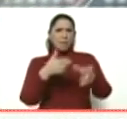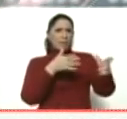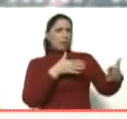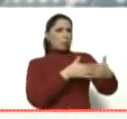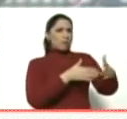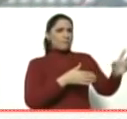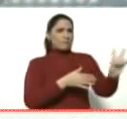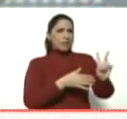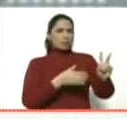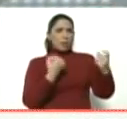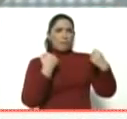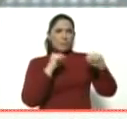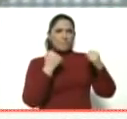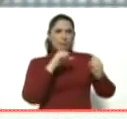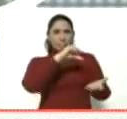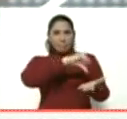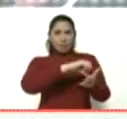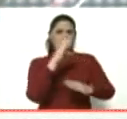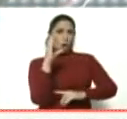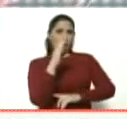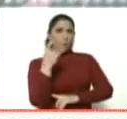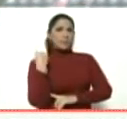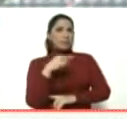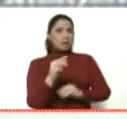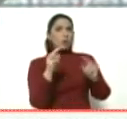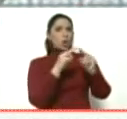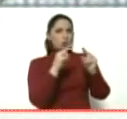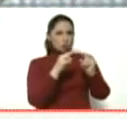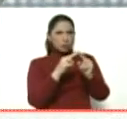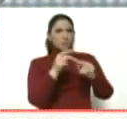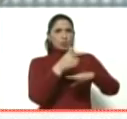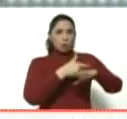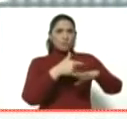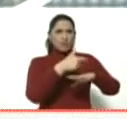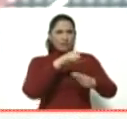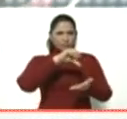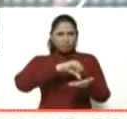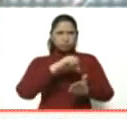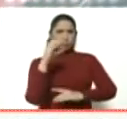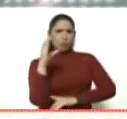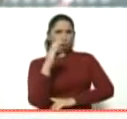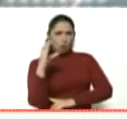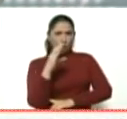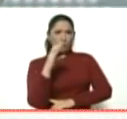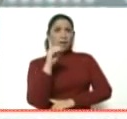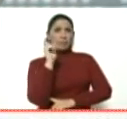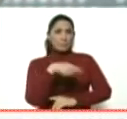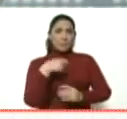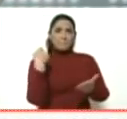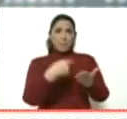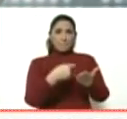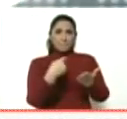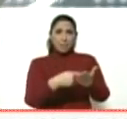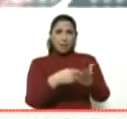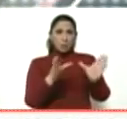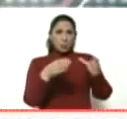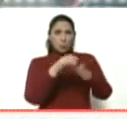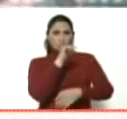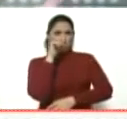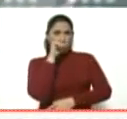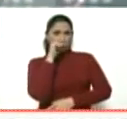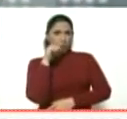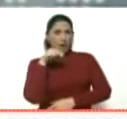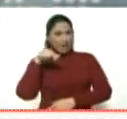se entrenaron en Colombia y que tiene conocimiento el gobierno de Bogotá, pero que además están financiadas por narcotráficos en este